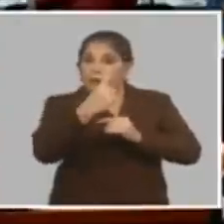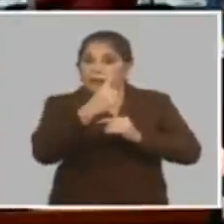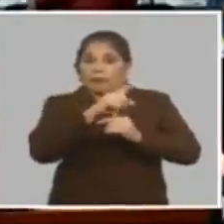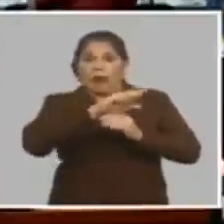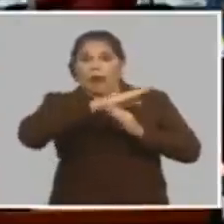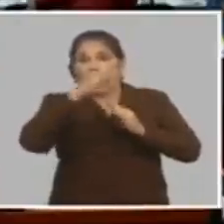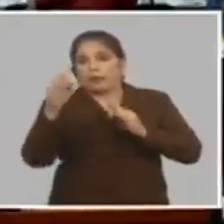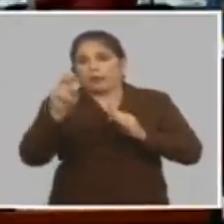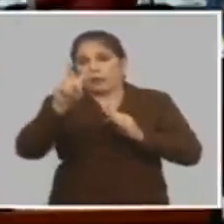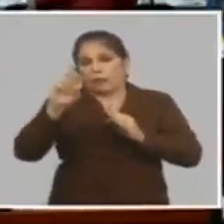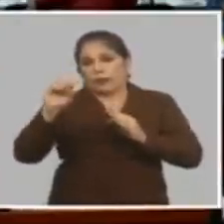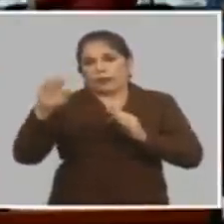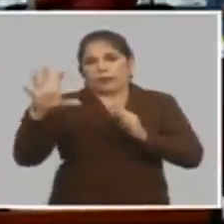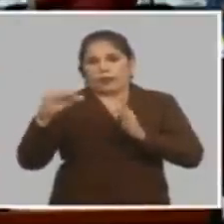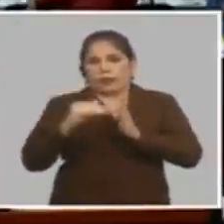ahora